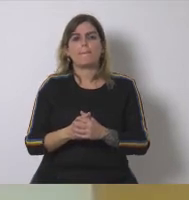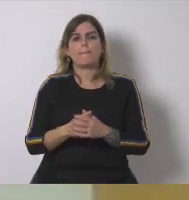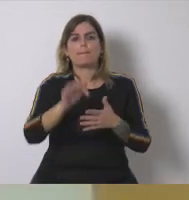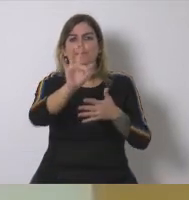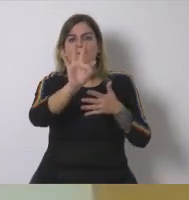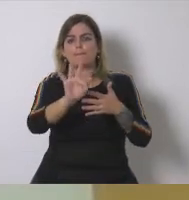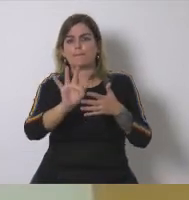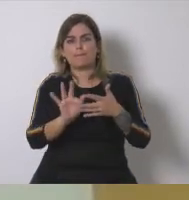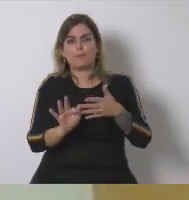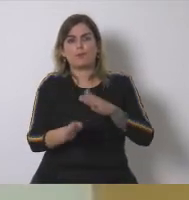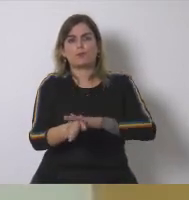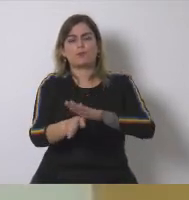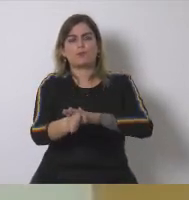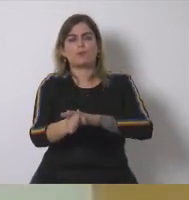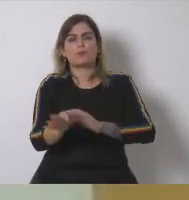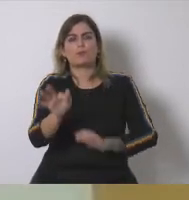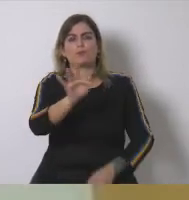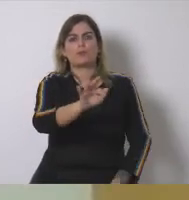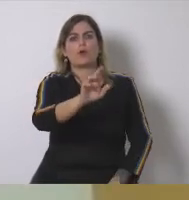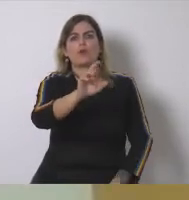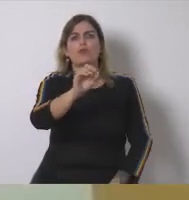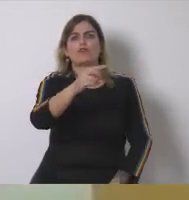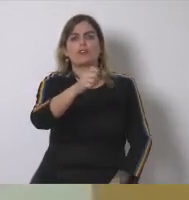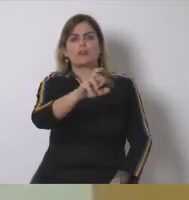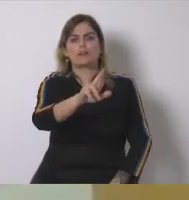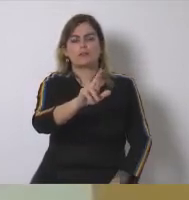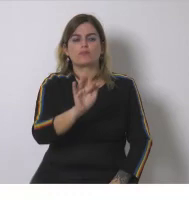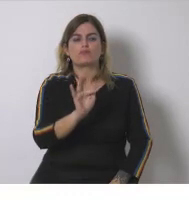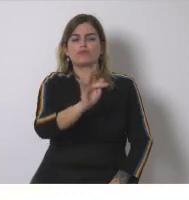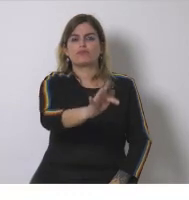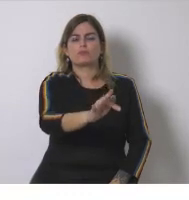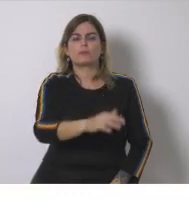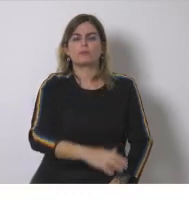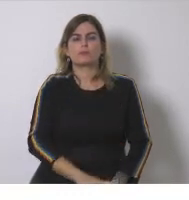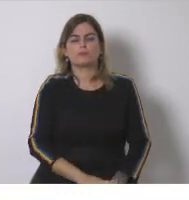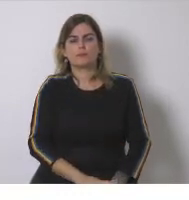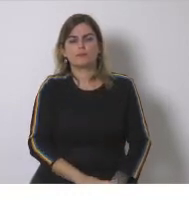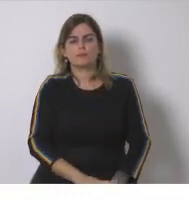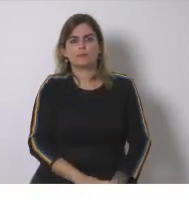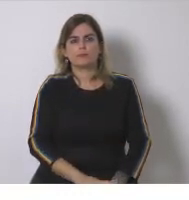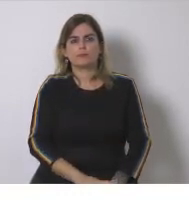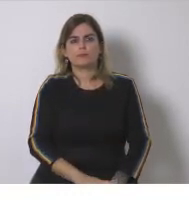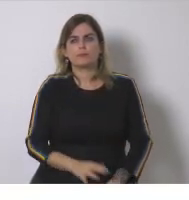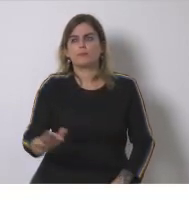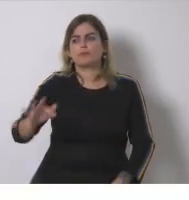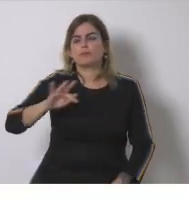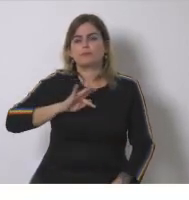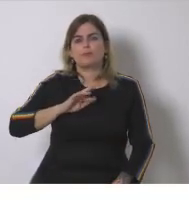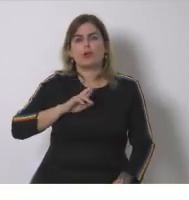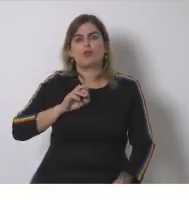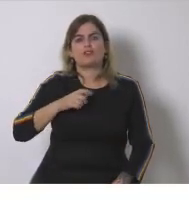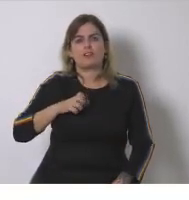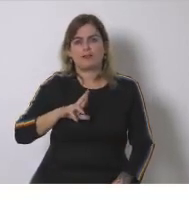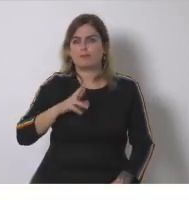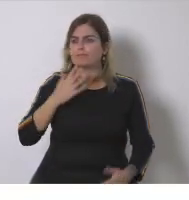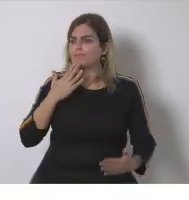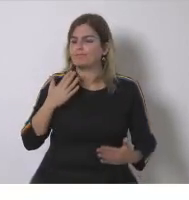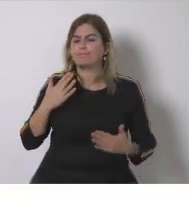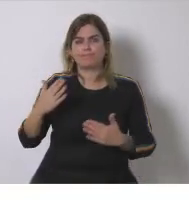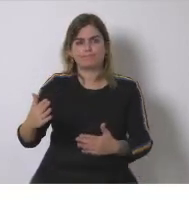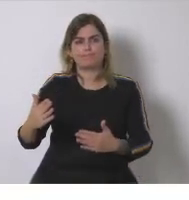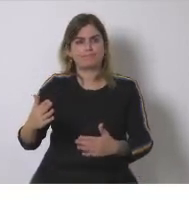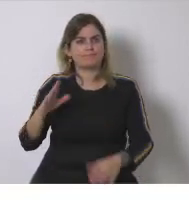continuaremos con los siguientes turnos Roger que había cedido su turno muchas gracias